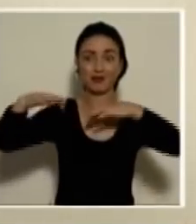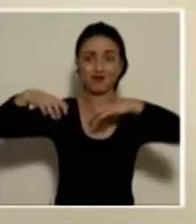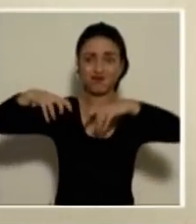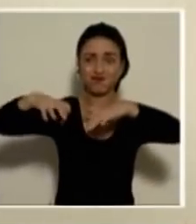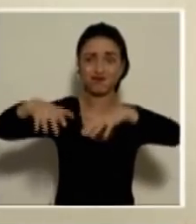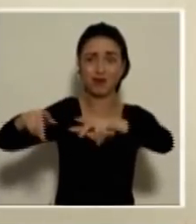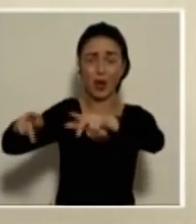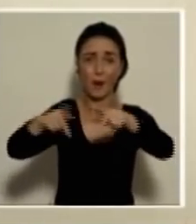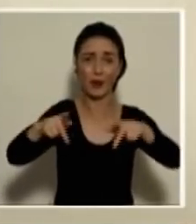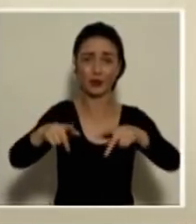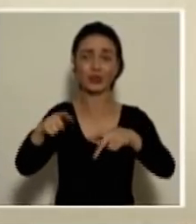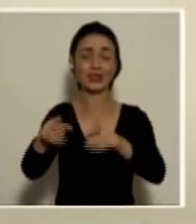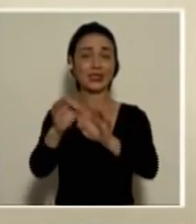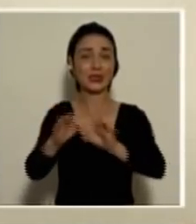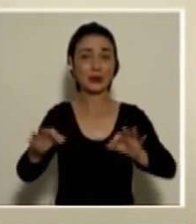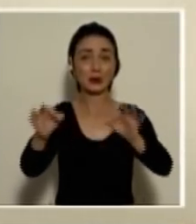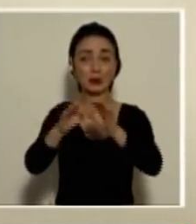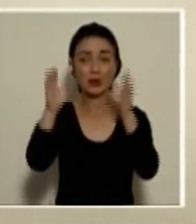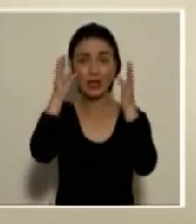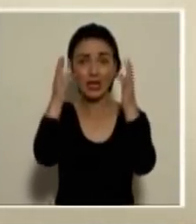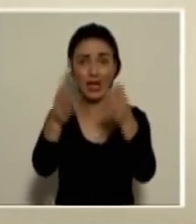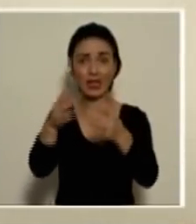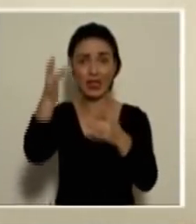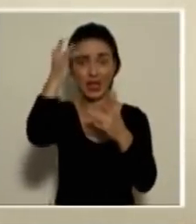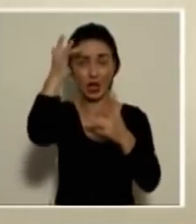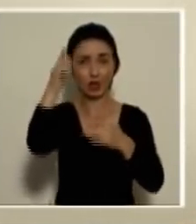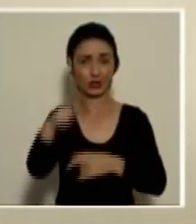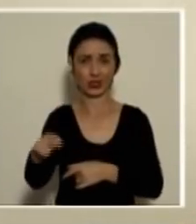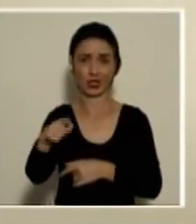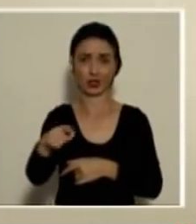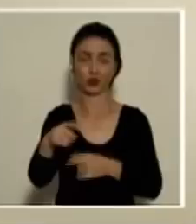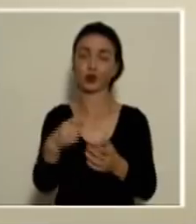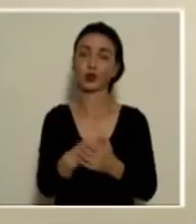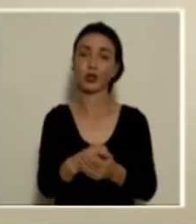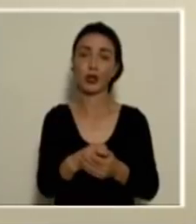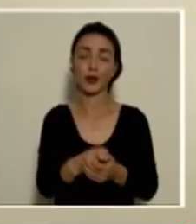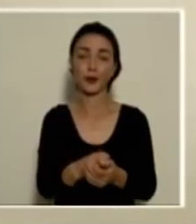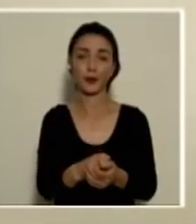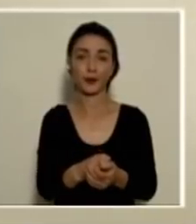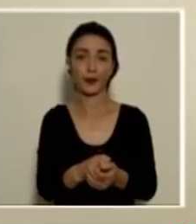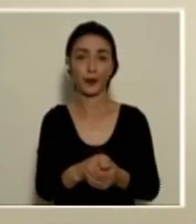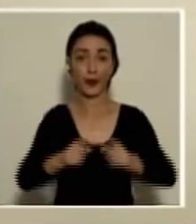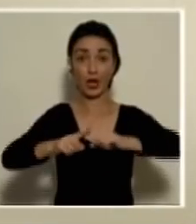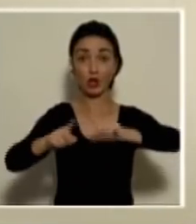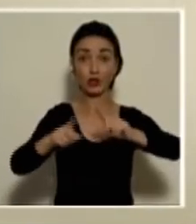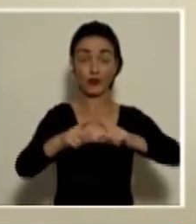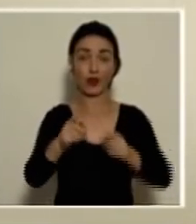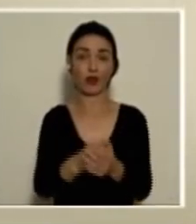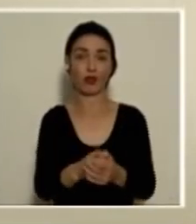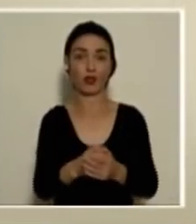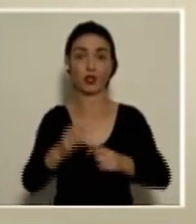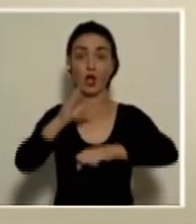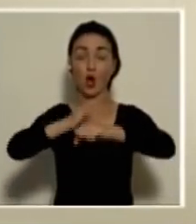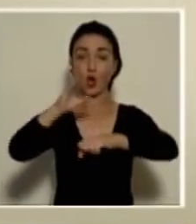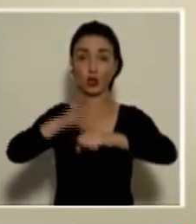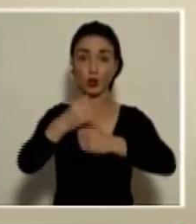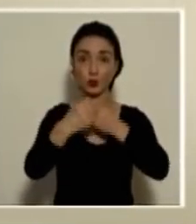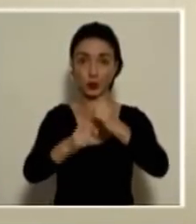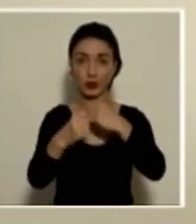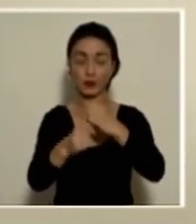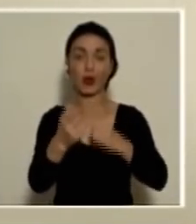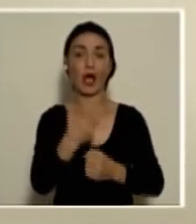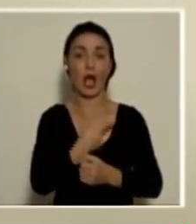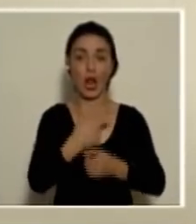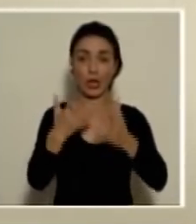ende es un foco importante de transmisión. Entonces aprovecho también para pedirle a los diferentes consejos municipales, municipios,